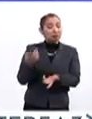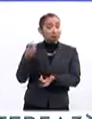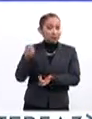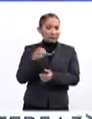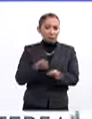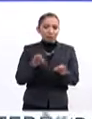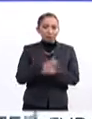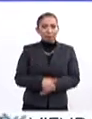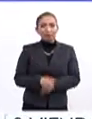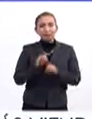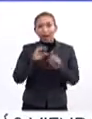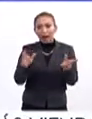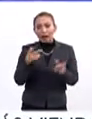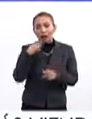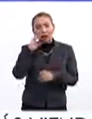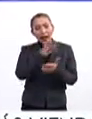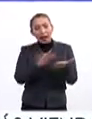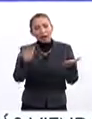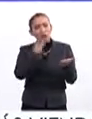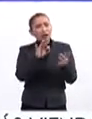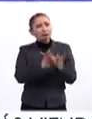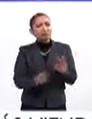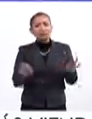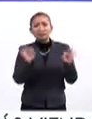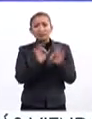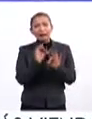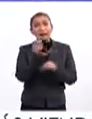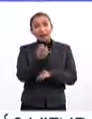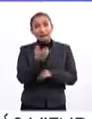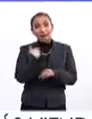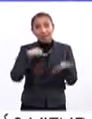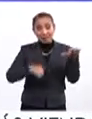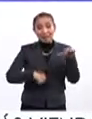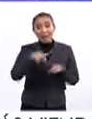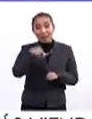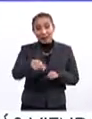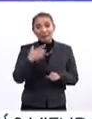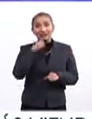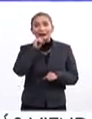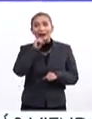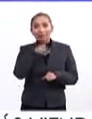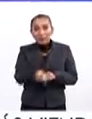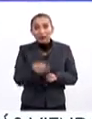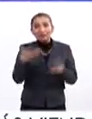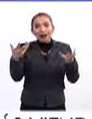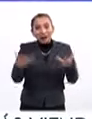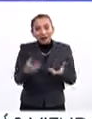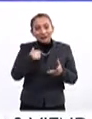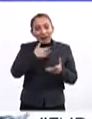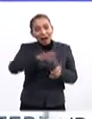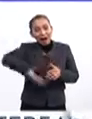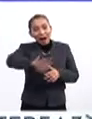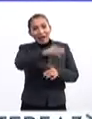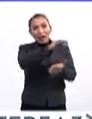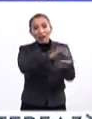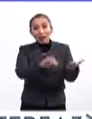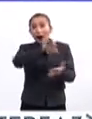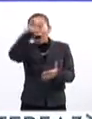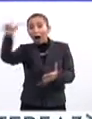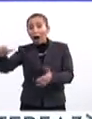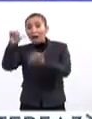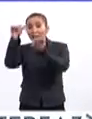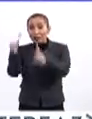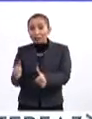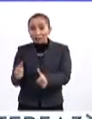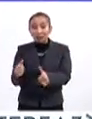clave. Así es, la lectura es fundamental y bueno, este tipo de actividades donde además se lleva desde el ámbito de la lectura hasta el ámbito